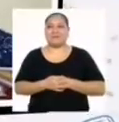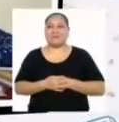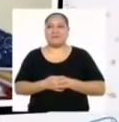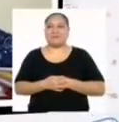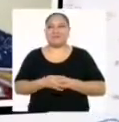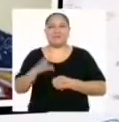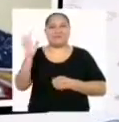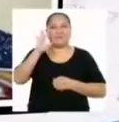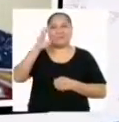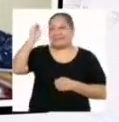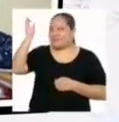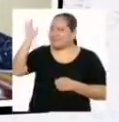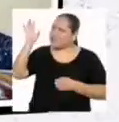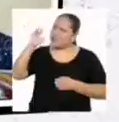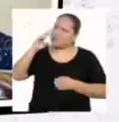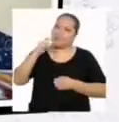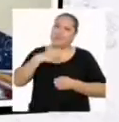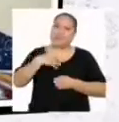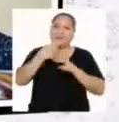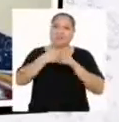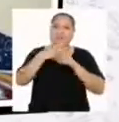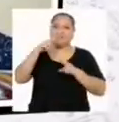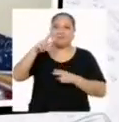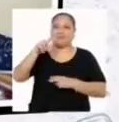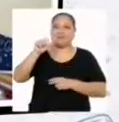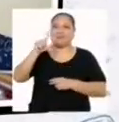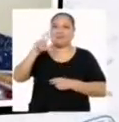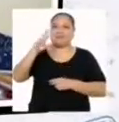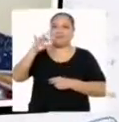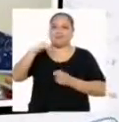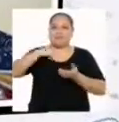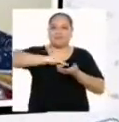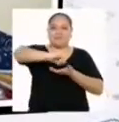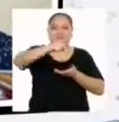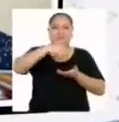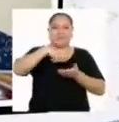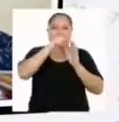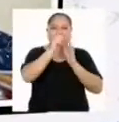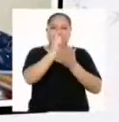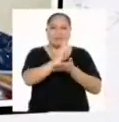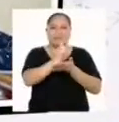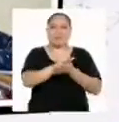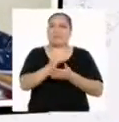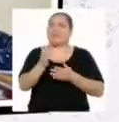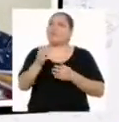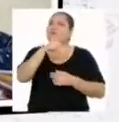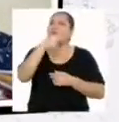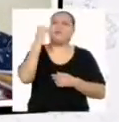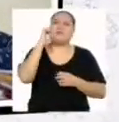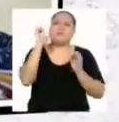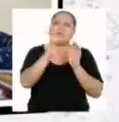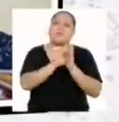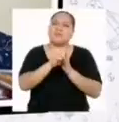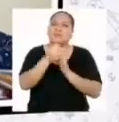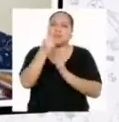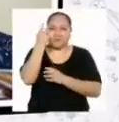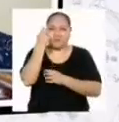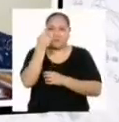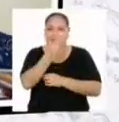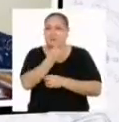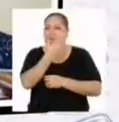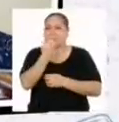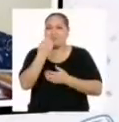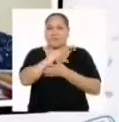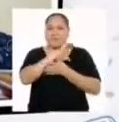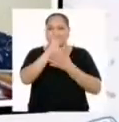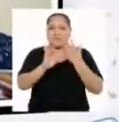Hola, profesor. Hola, Rodrigo. Mi nombre es Valeria y envío este video desde Lima. Me gustaría pedirles otro ejemplo para entender mejor las características